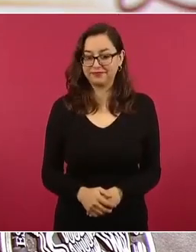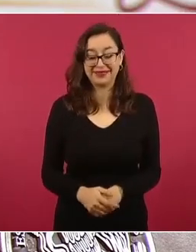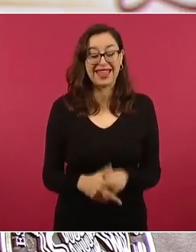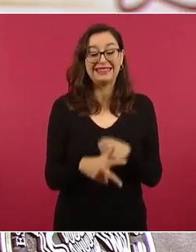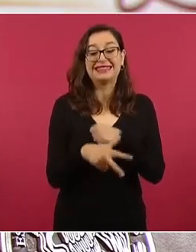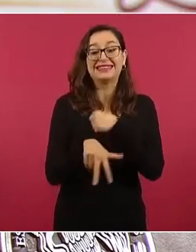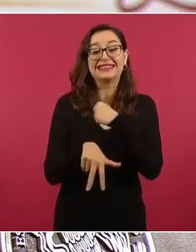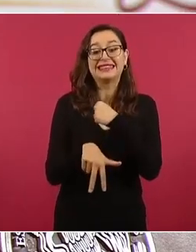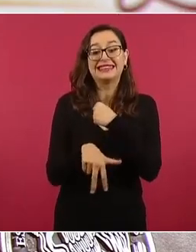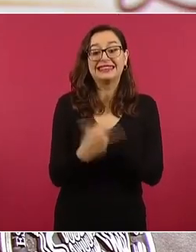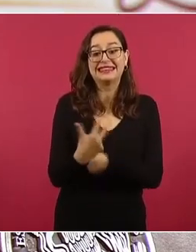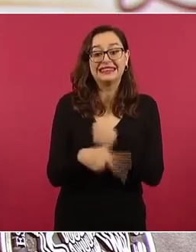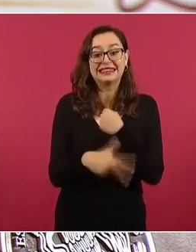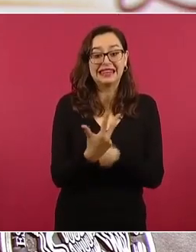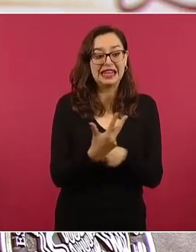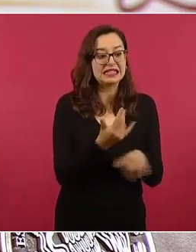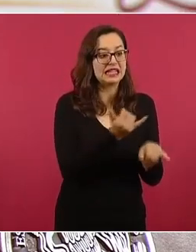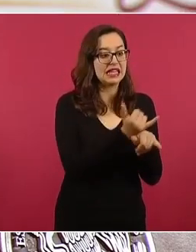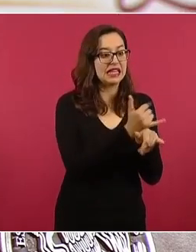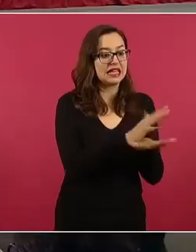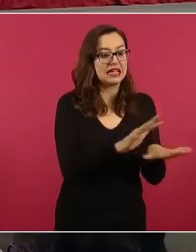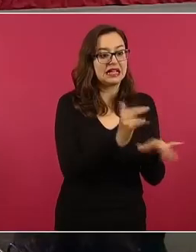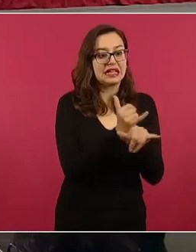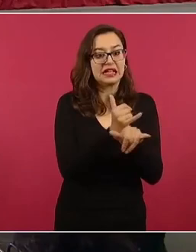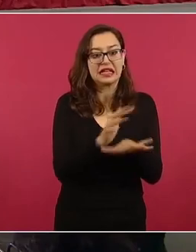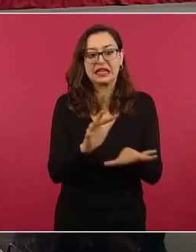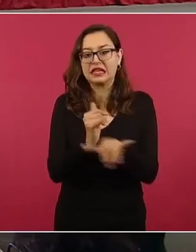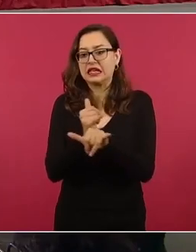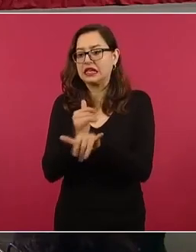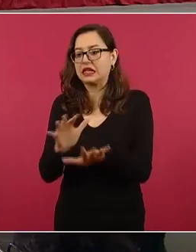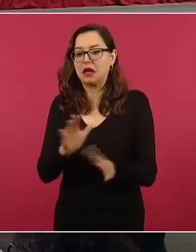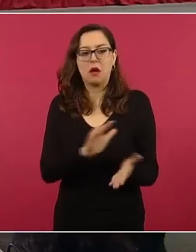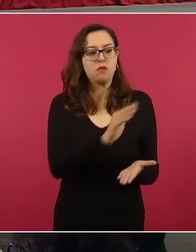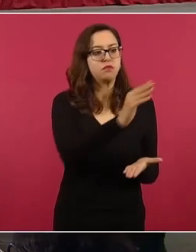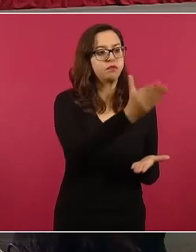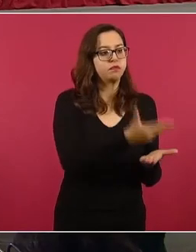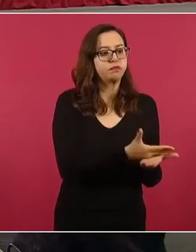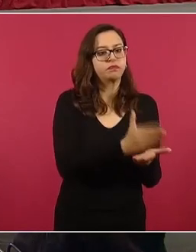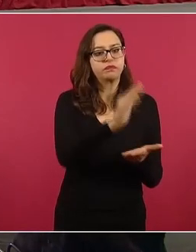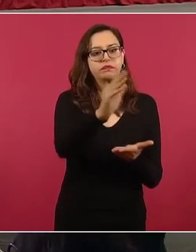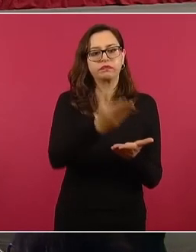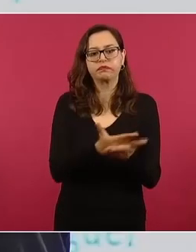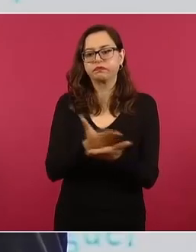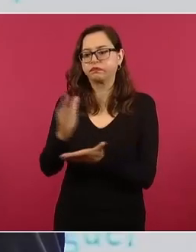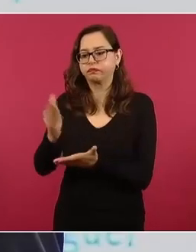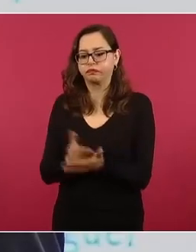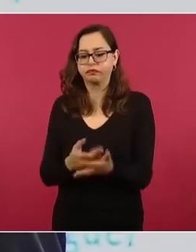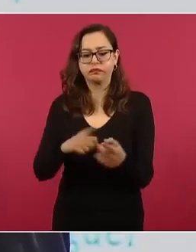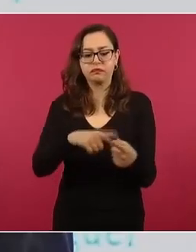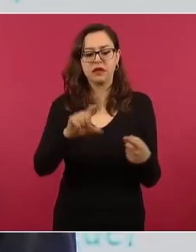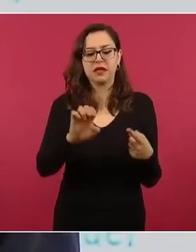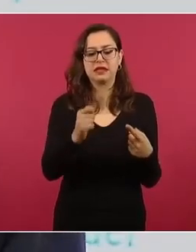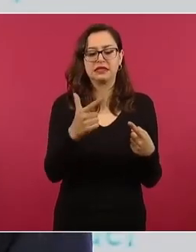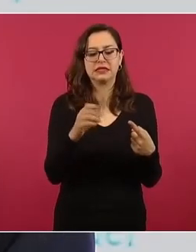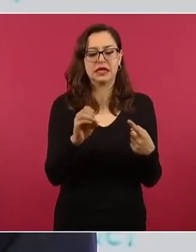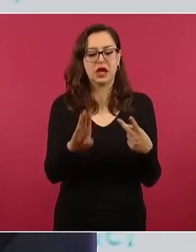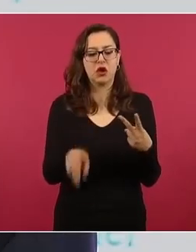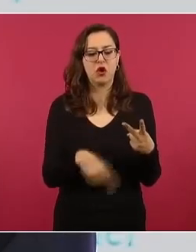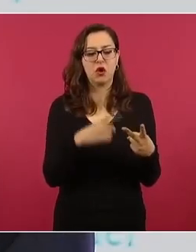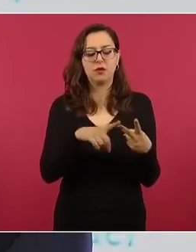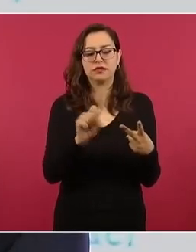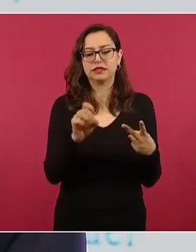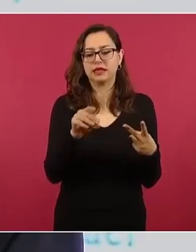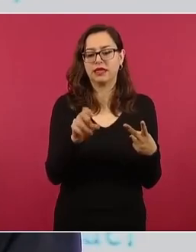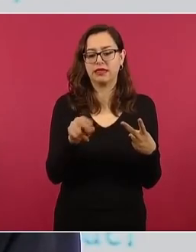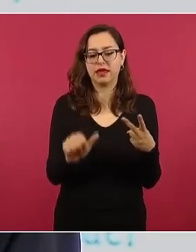que es toda la información y documentación que nos han proporcionado la Secretaría de Gobernación, la Defensa Nacional, la Secretaría de Marina,